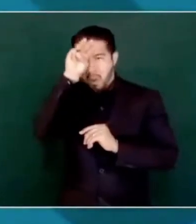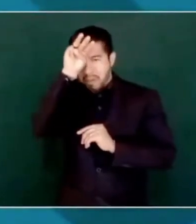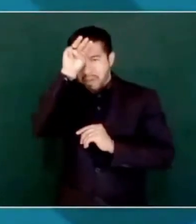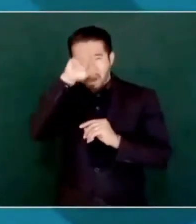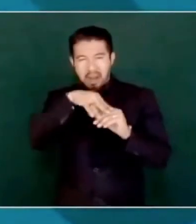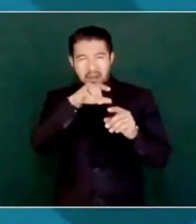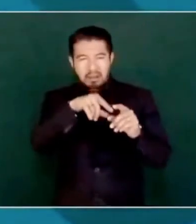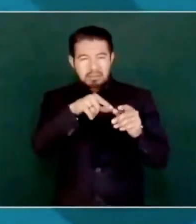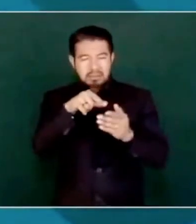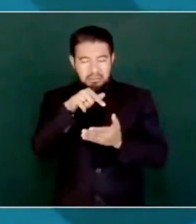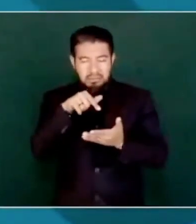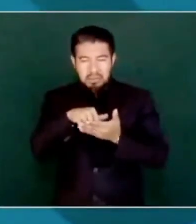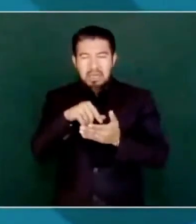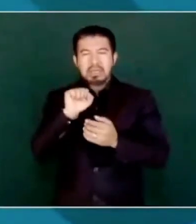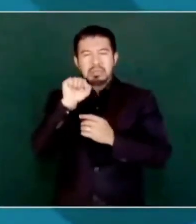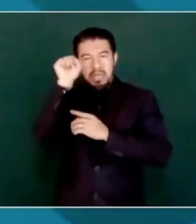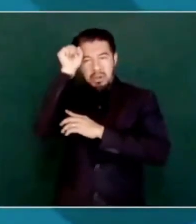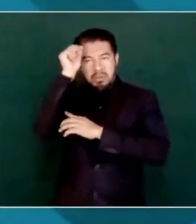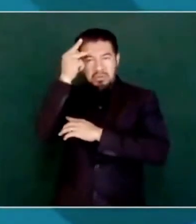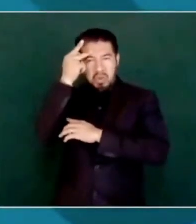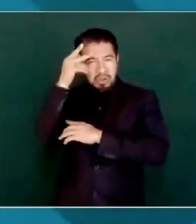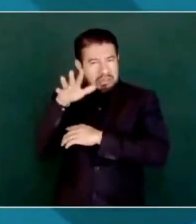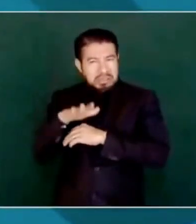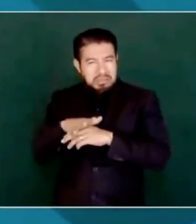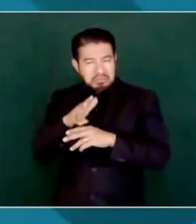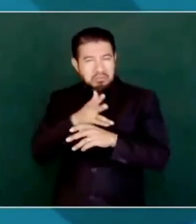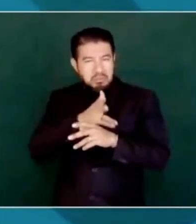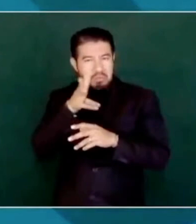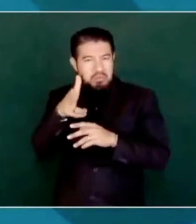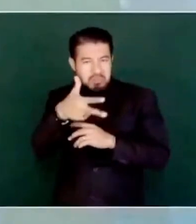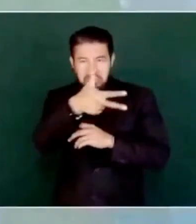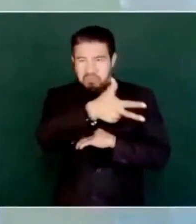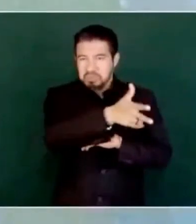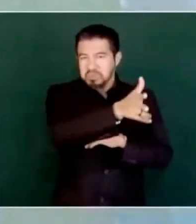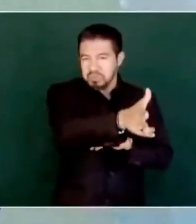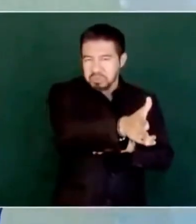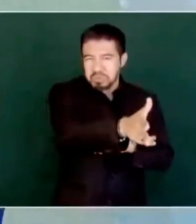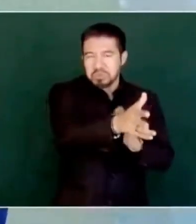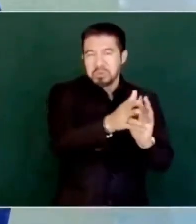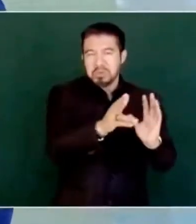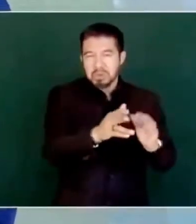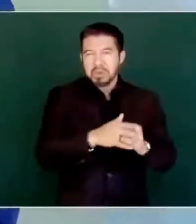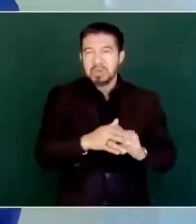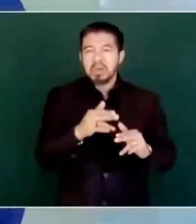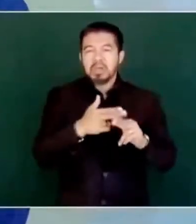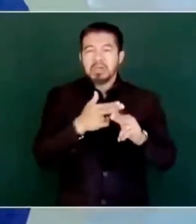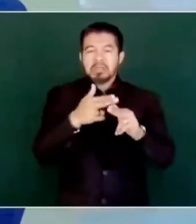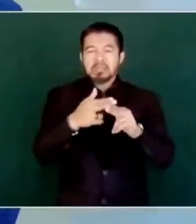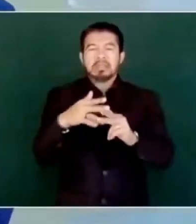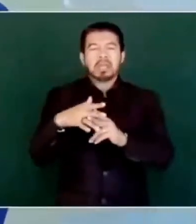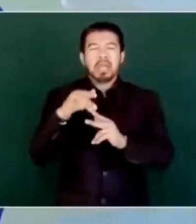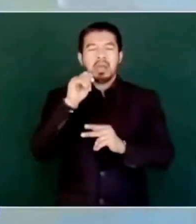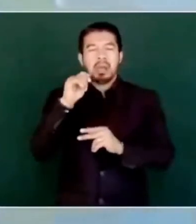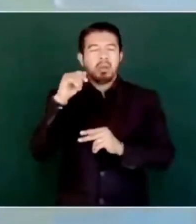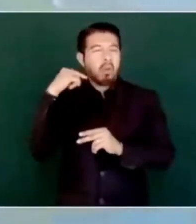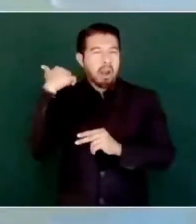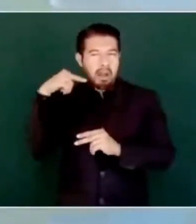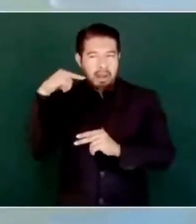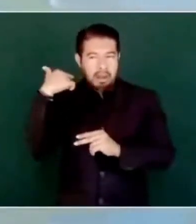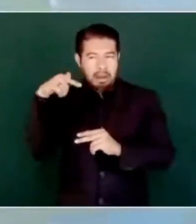desde luego San Luis Potosí, de la Ciudad de México a Guadalajara,